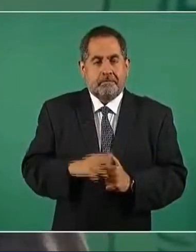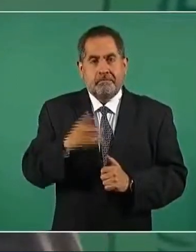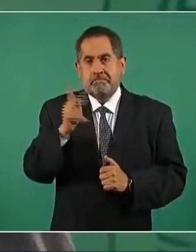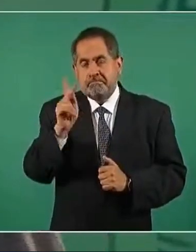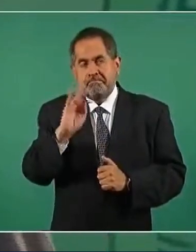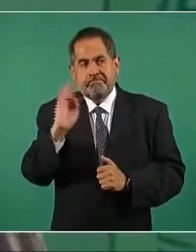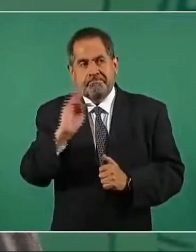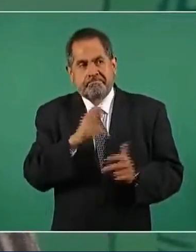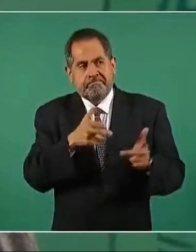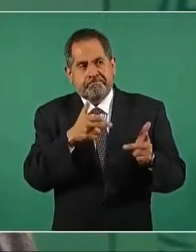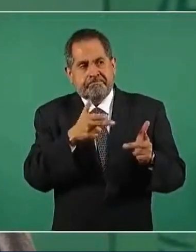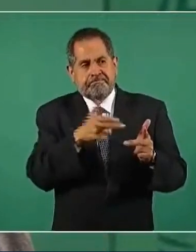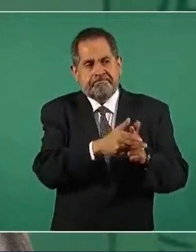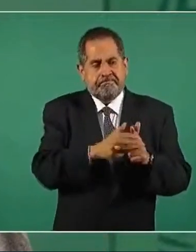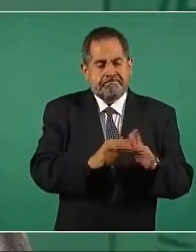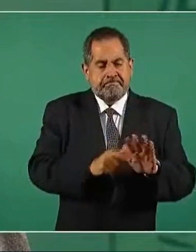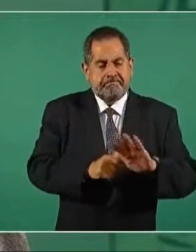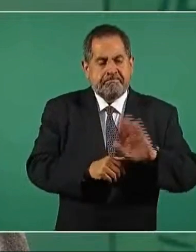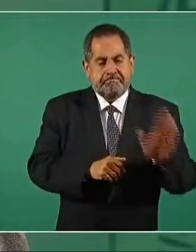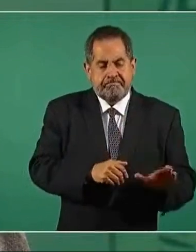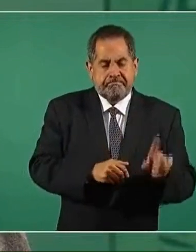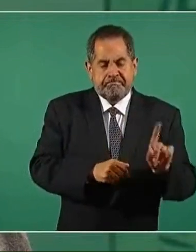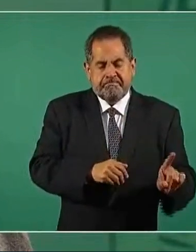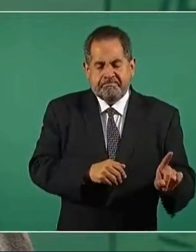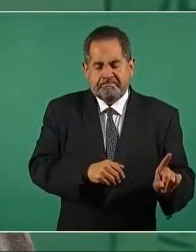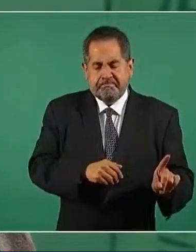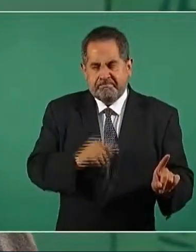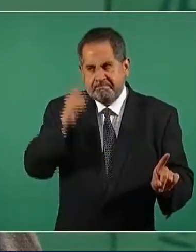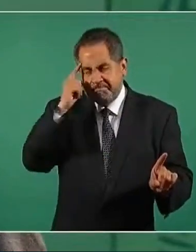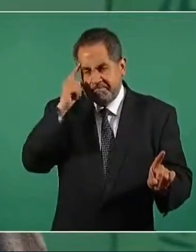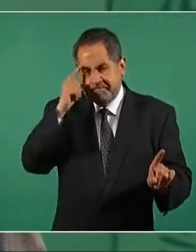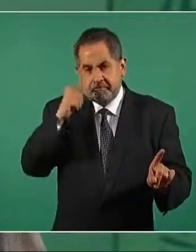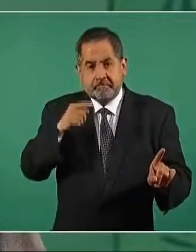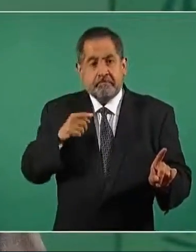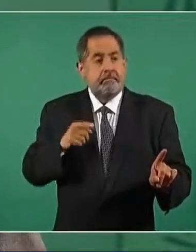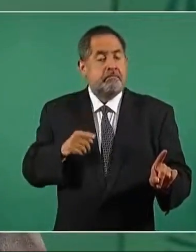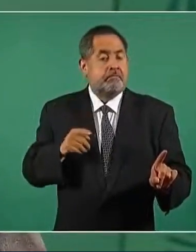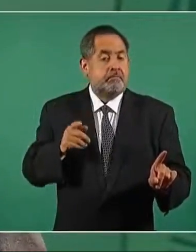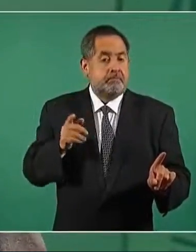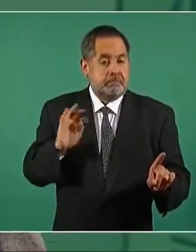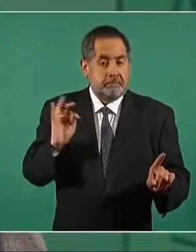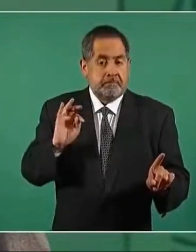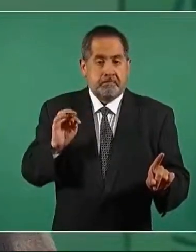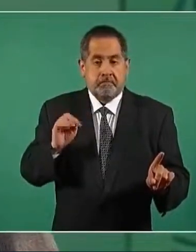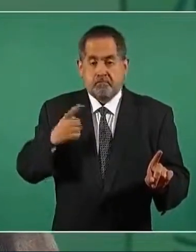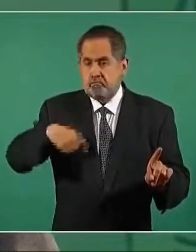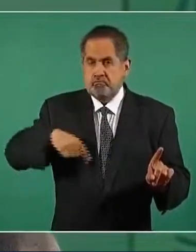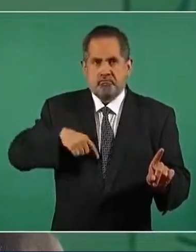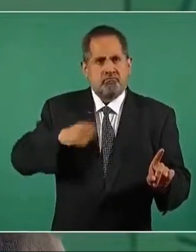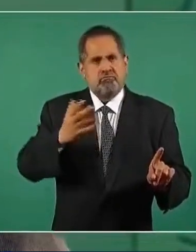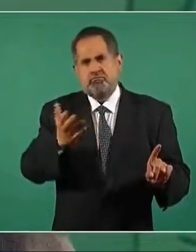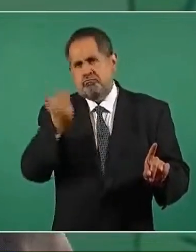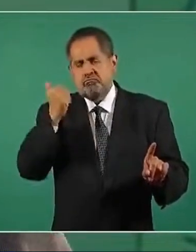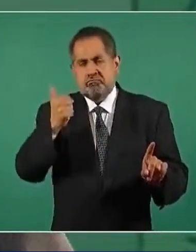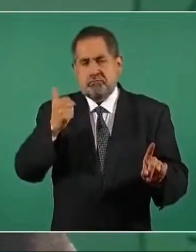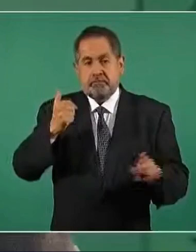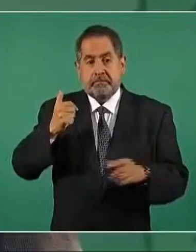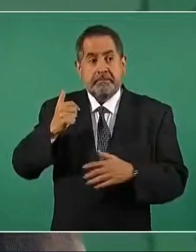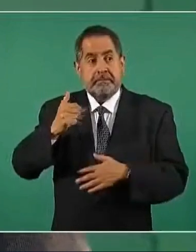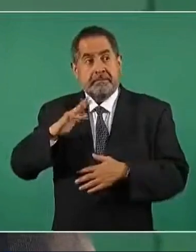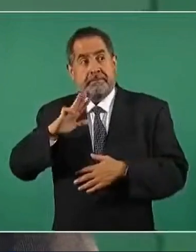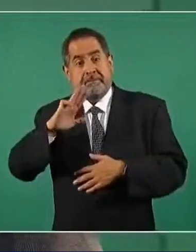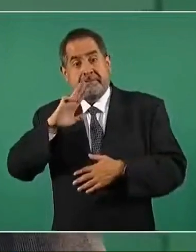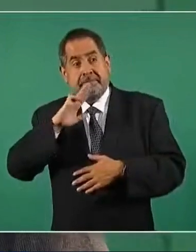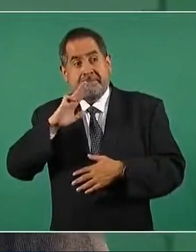podían reclamar la herencia la mamá